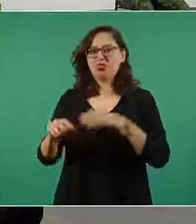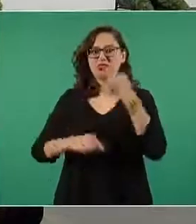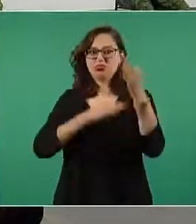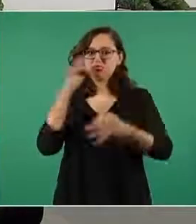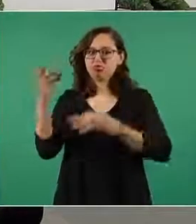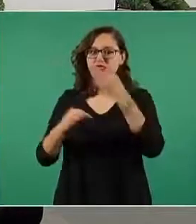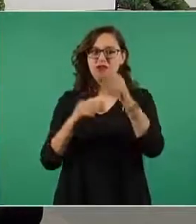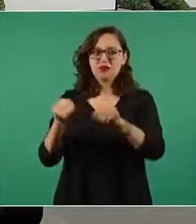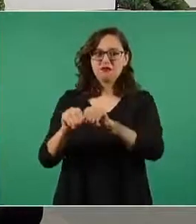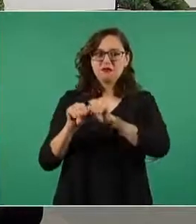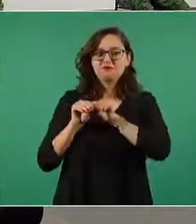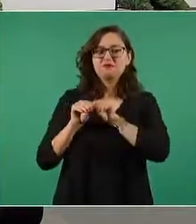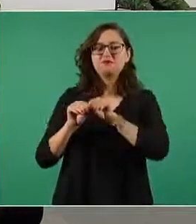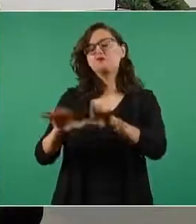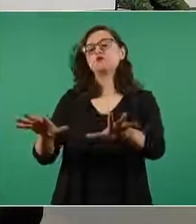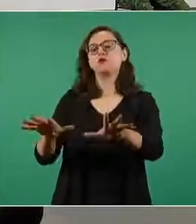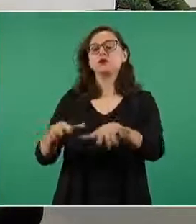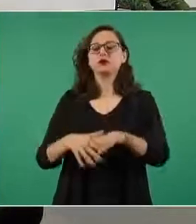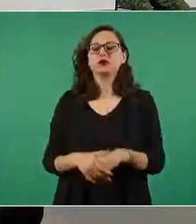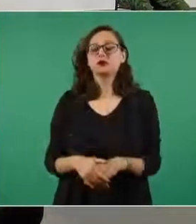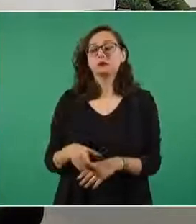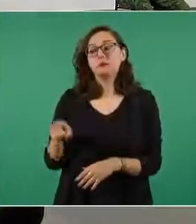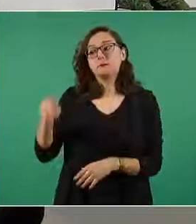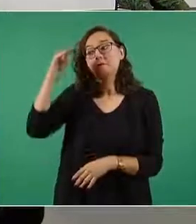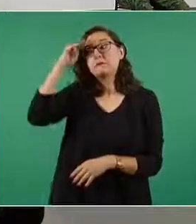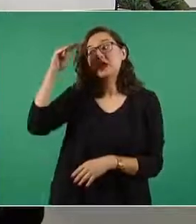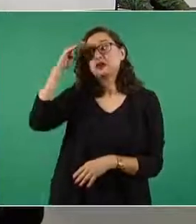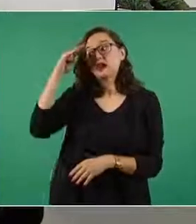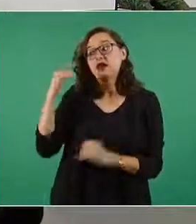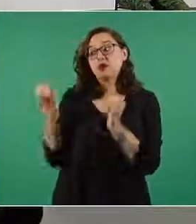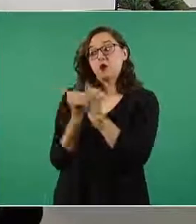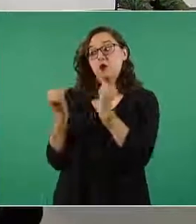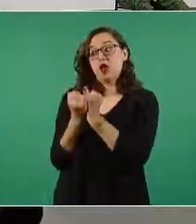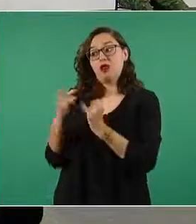porque cree el león que todos son de su condición